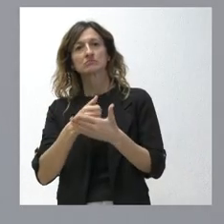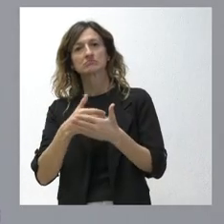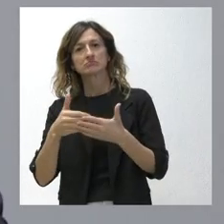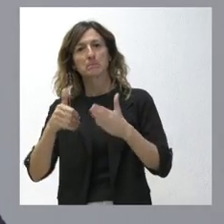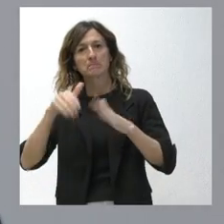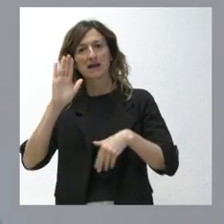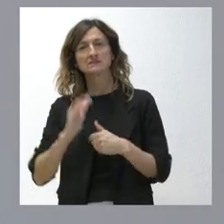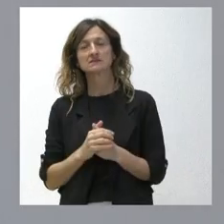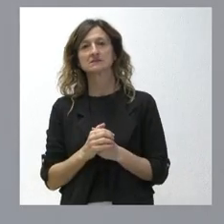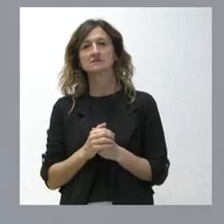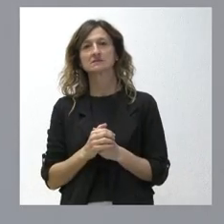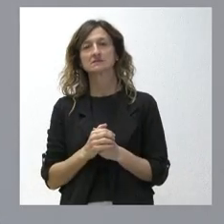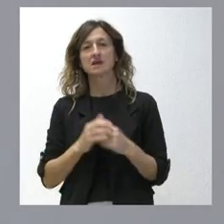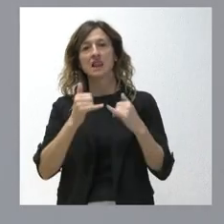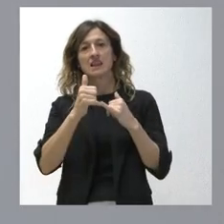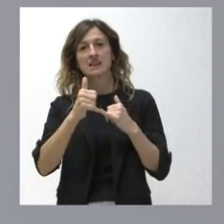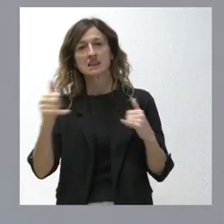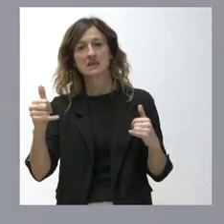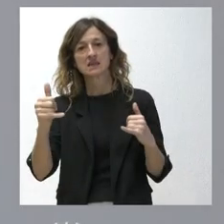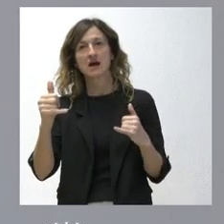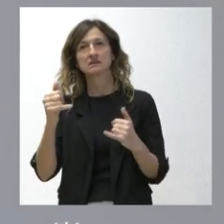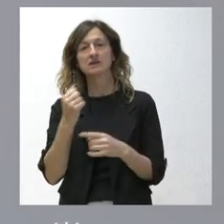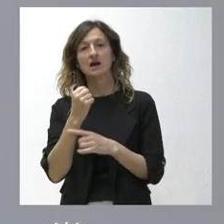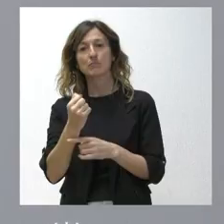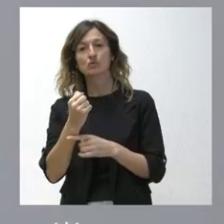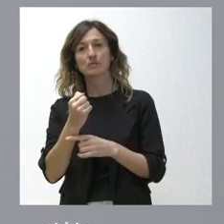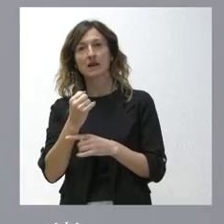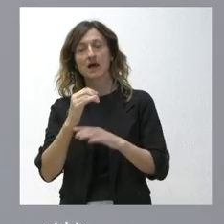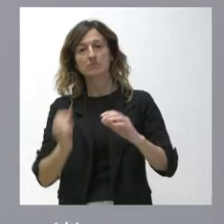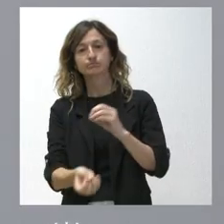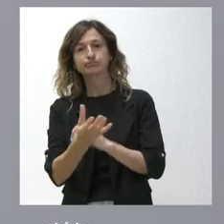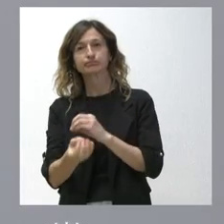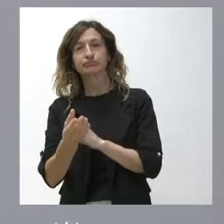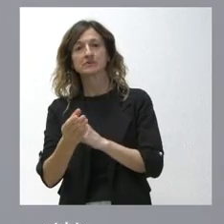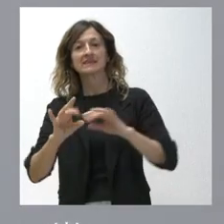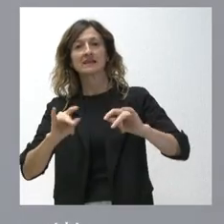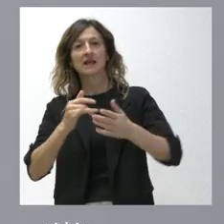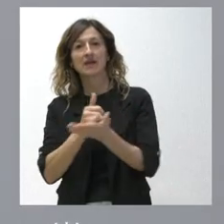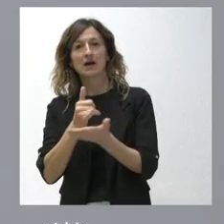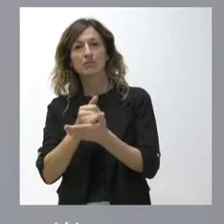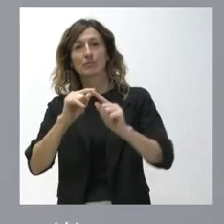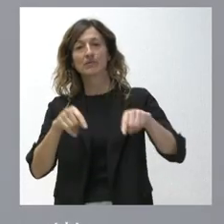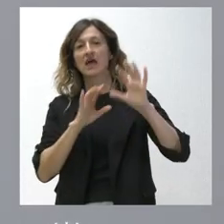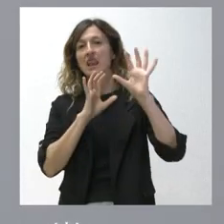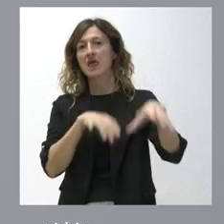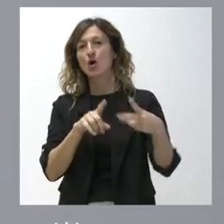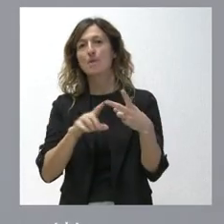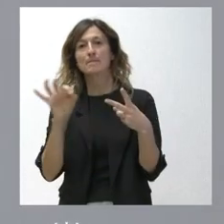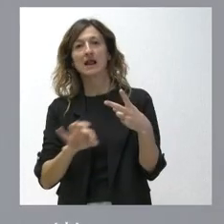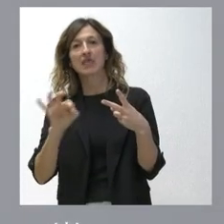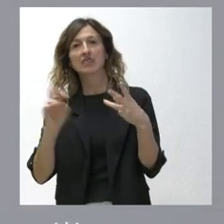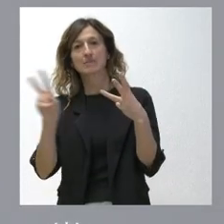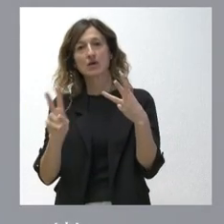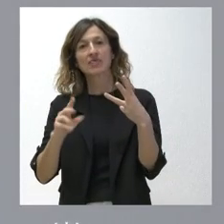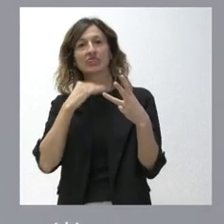líneas de apoyo y, fundamentalmente, al emprendimiento en tierra de campos en las provincias de León, Valencia, Valladolid y